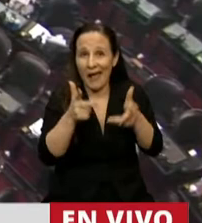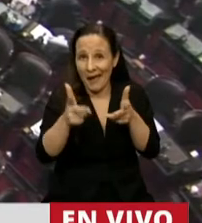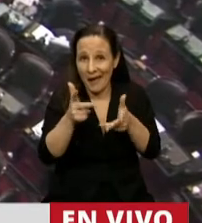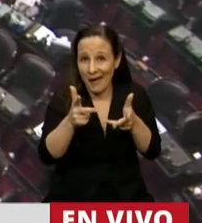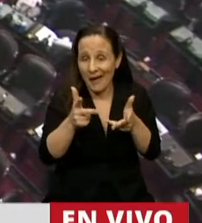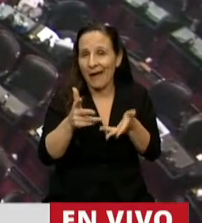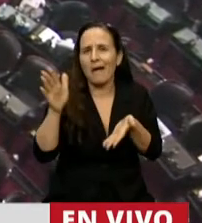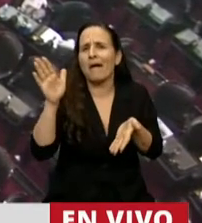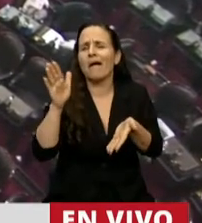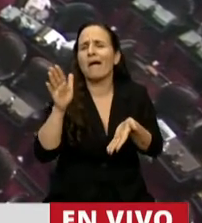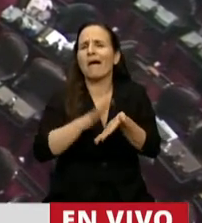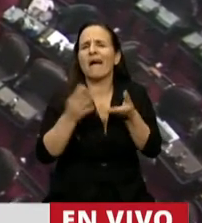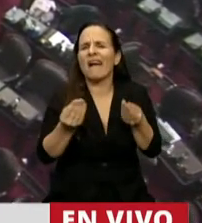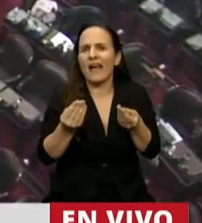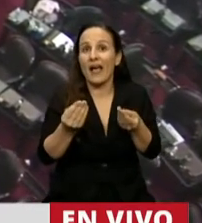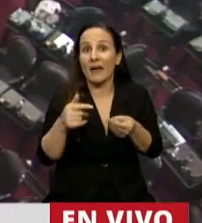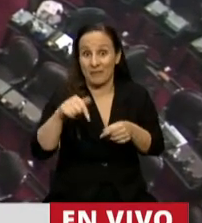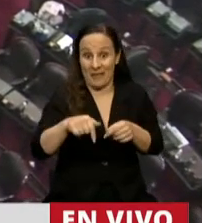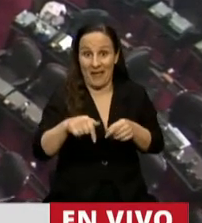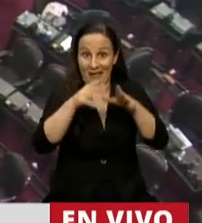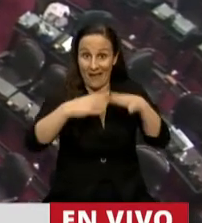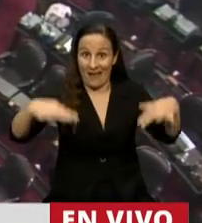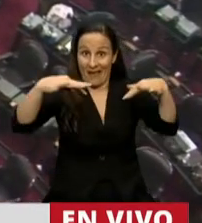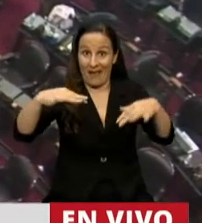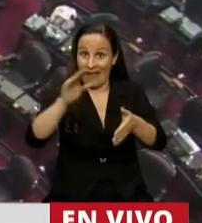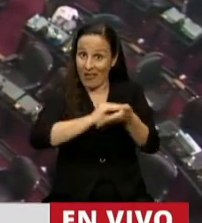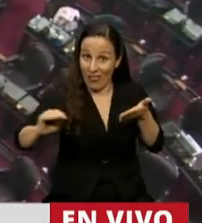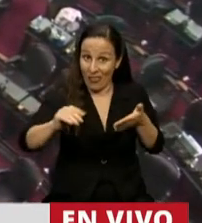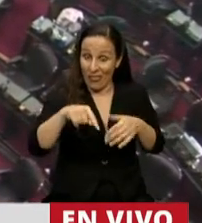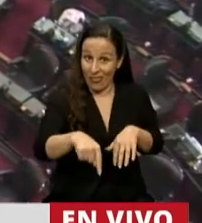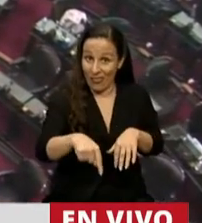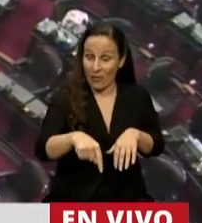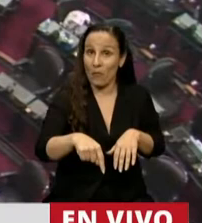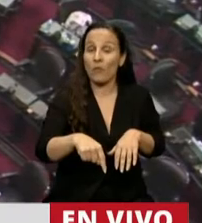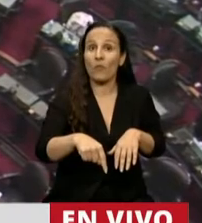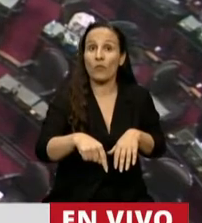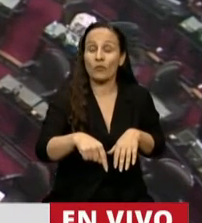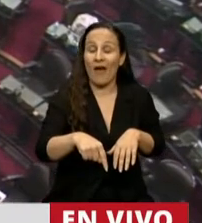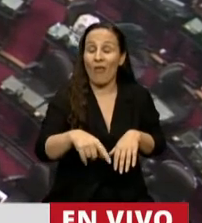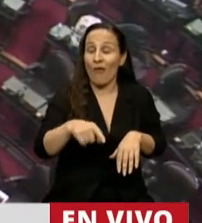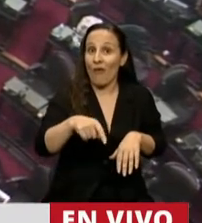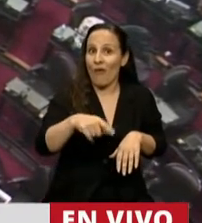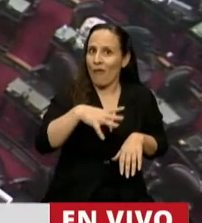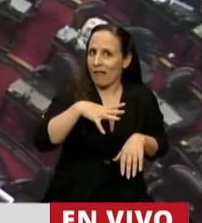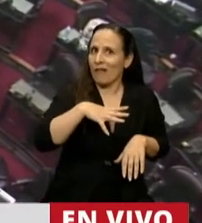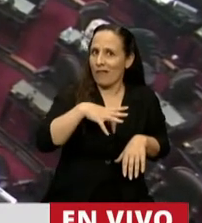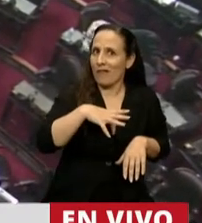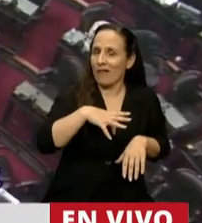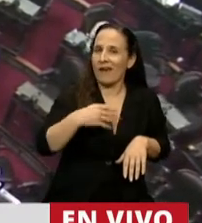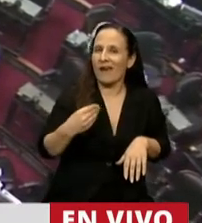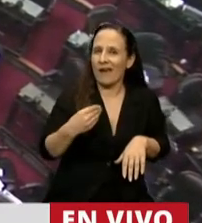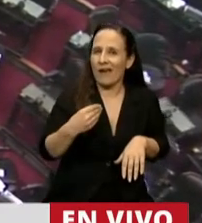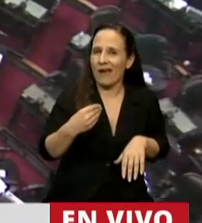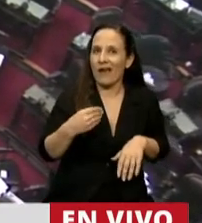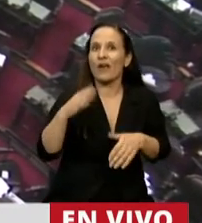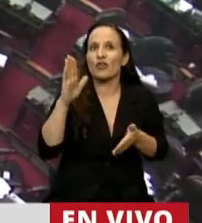a que también esta misma Cámara está en deuda con la